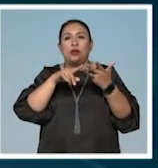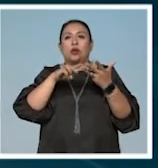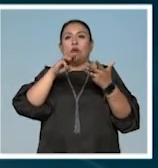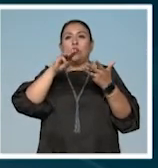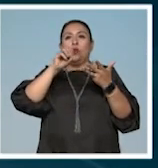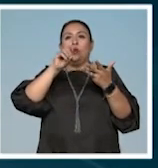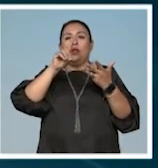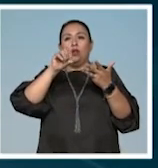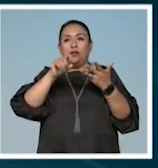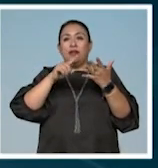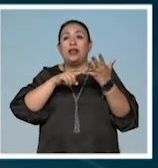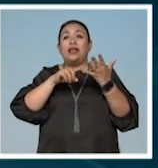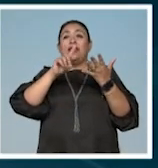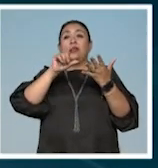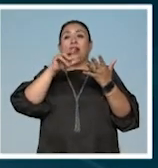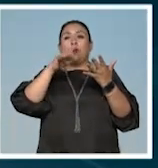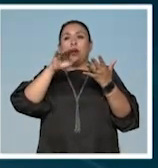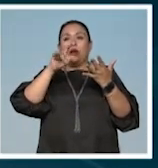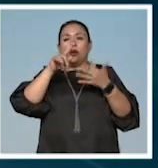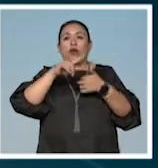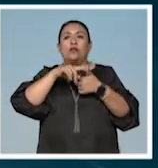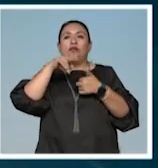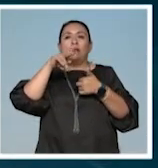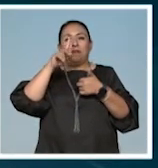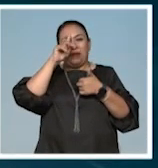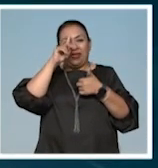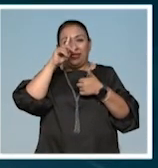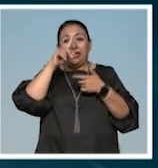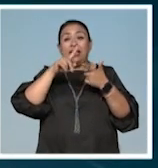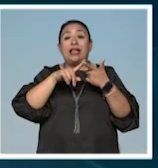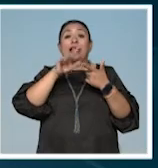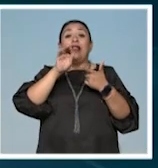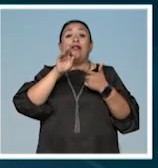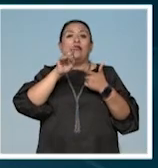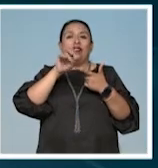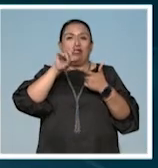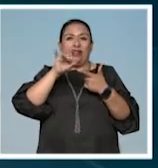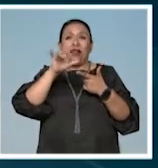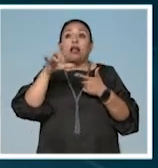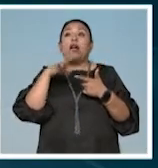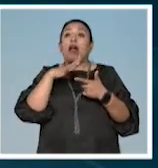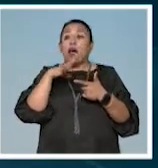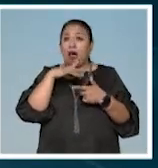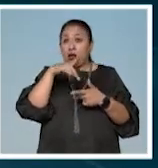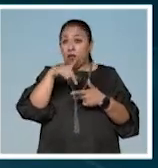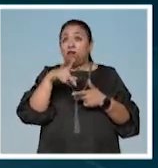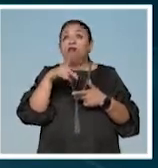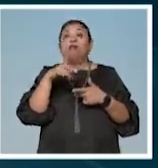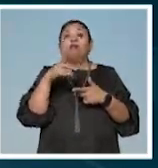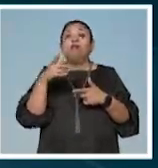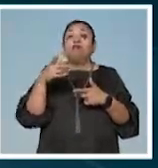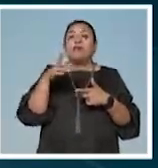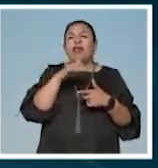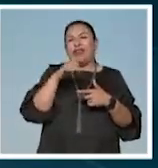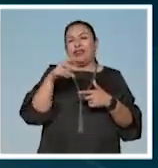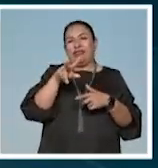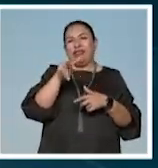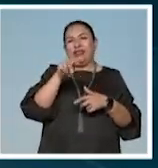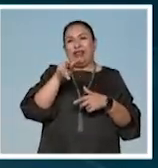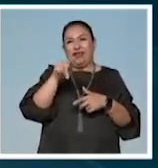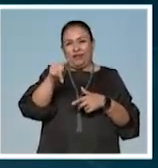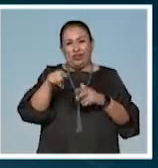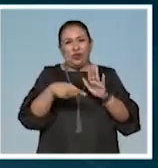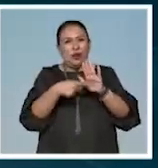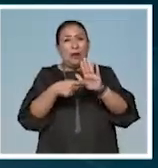Sollinka, Tawakol Carman, Nelson Mandela y Frédéric Teclerc han encontrado interlocutores en la televisora